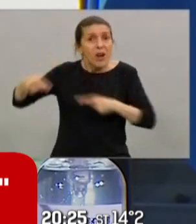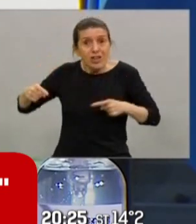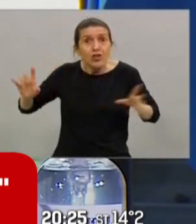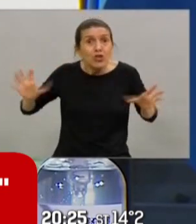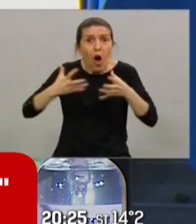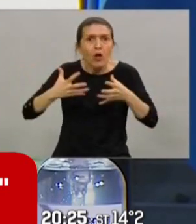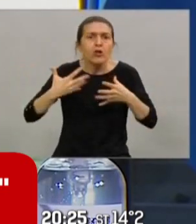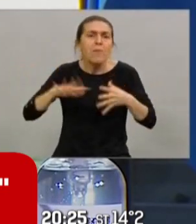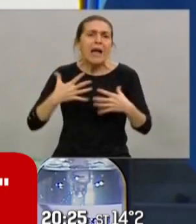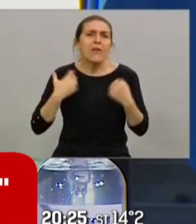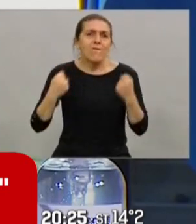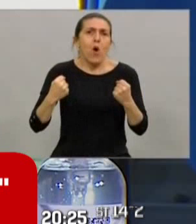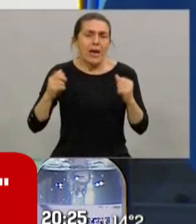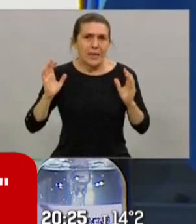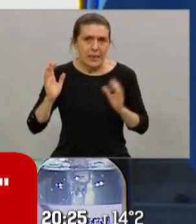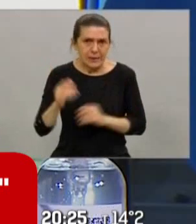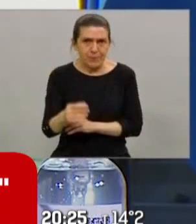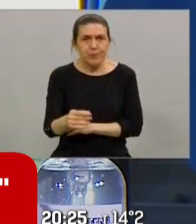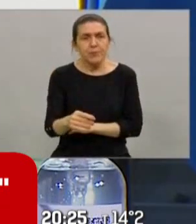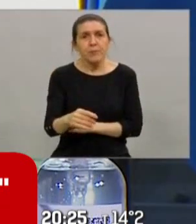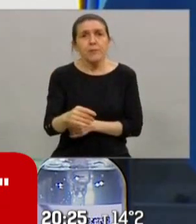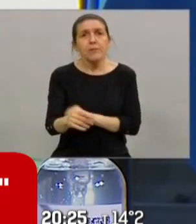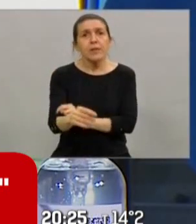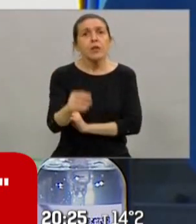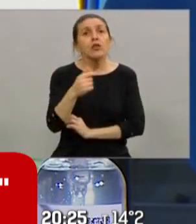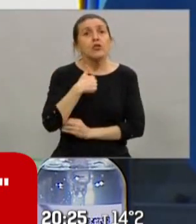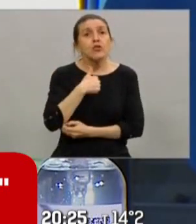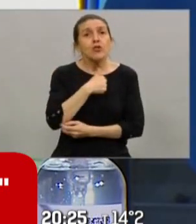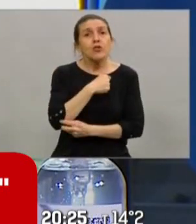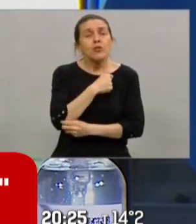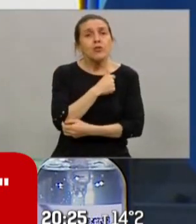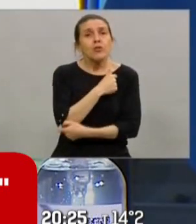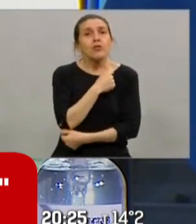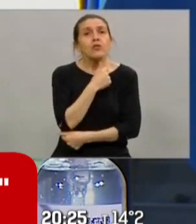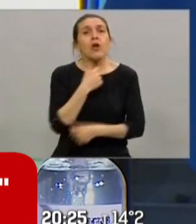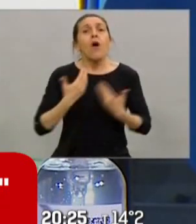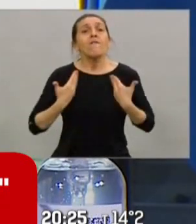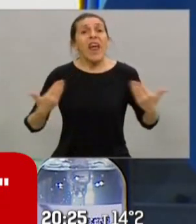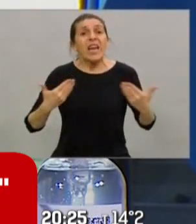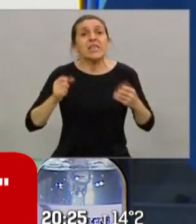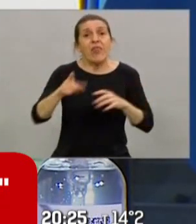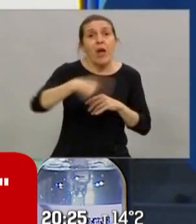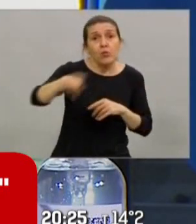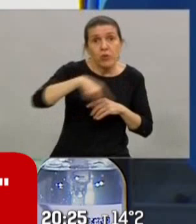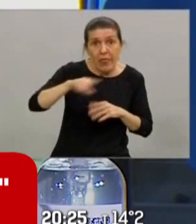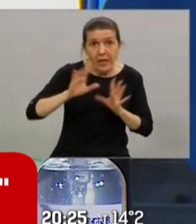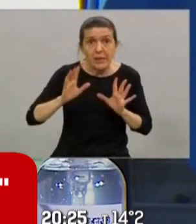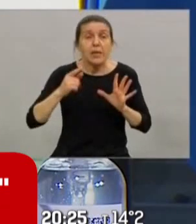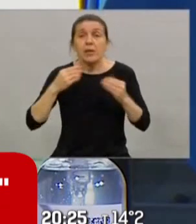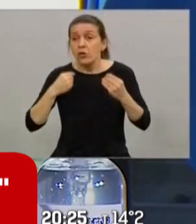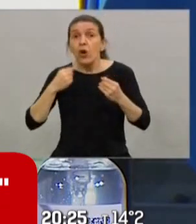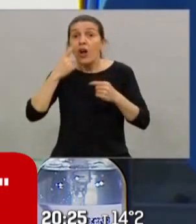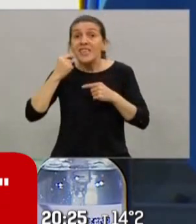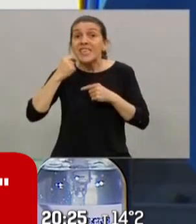más fuertes así que estoy muy feliz de eso pero si alguien pretende que yo deje de